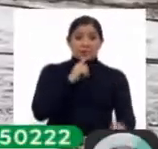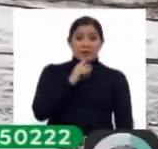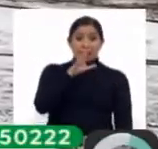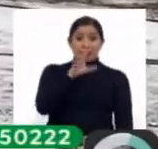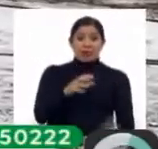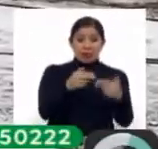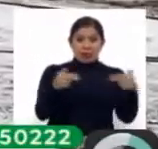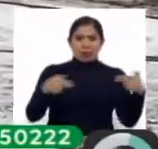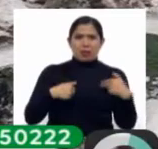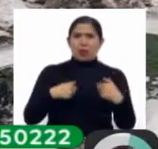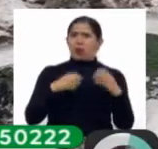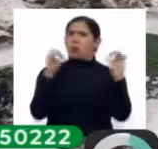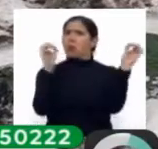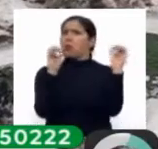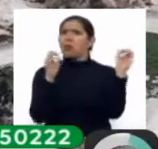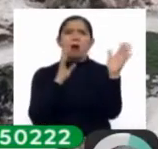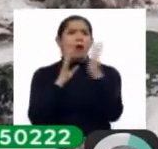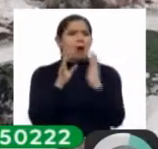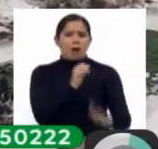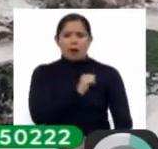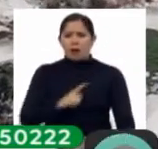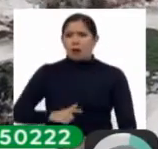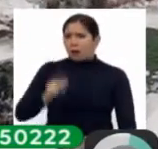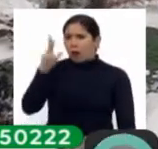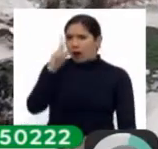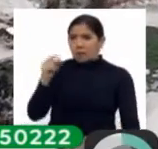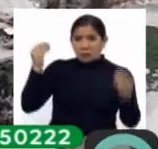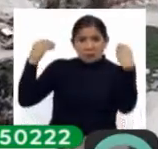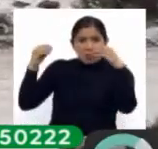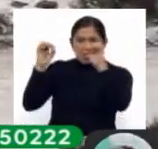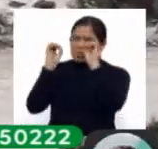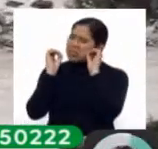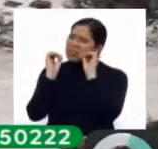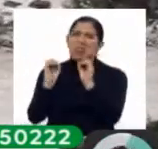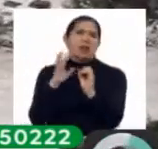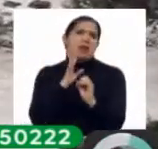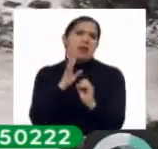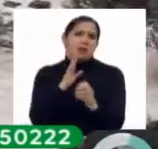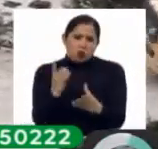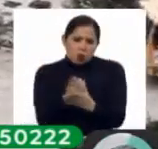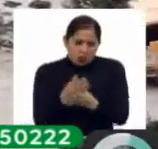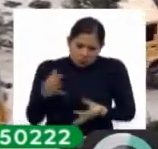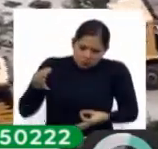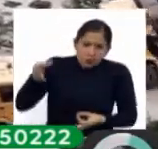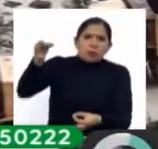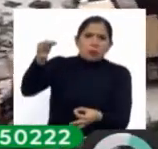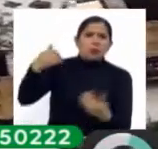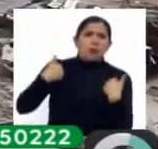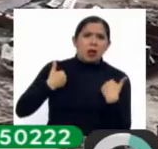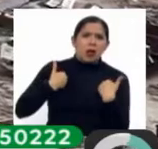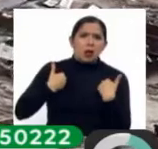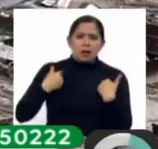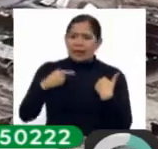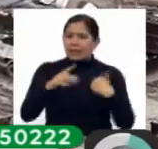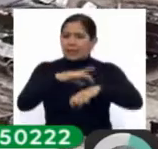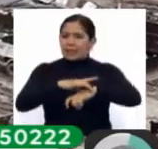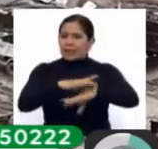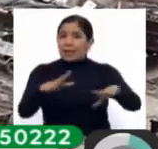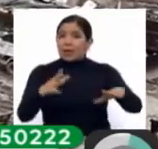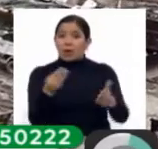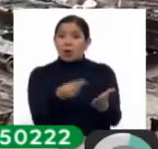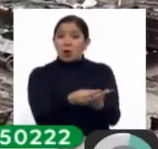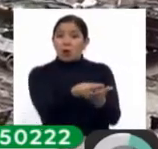conversado con el alcalde de La Paz para realizar la venta de esos predios. Con documentación en mano, manifestó que esos predios fueron